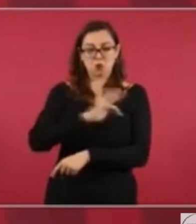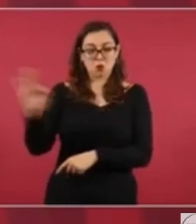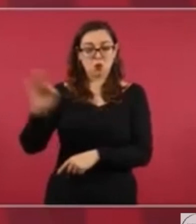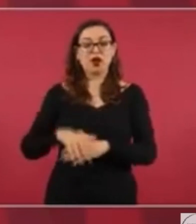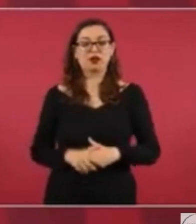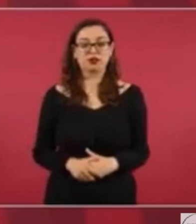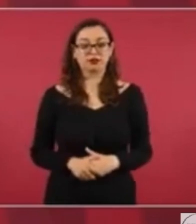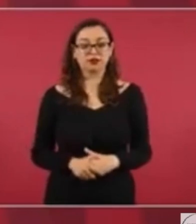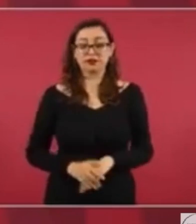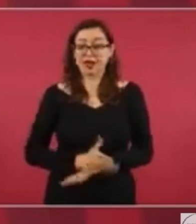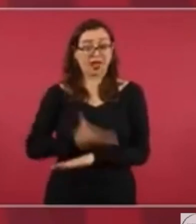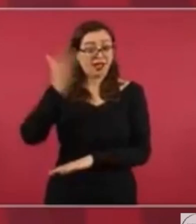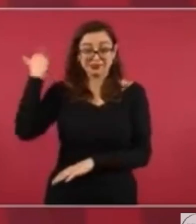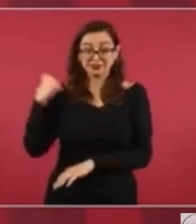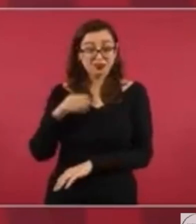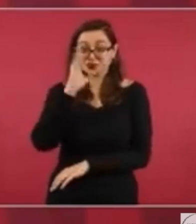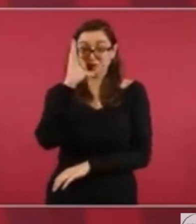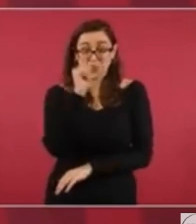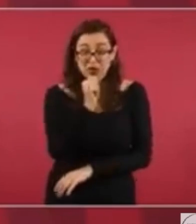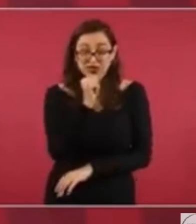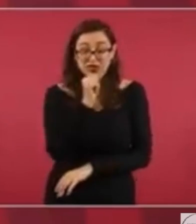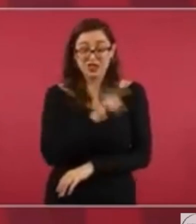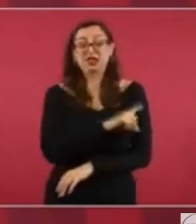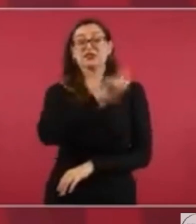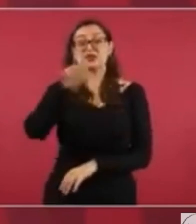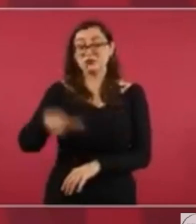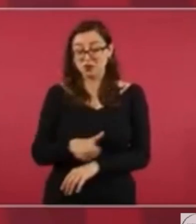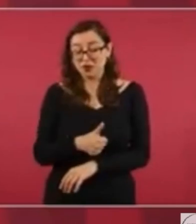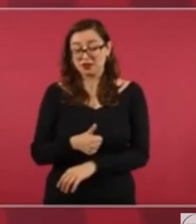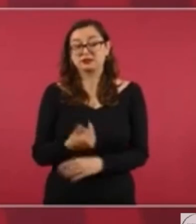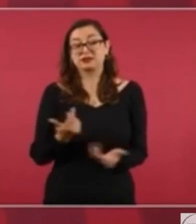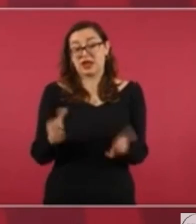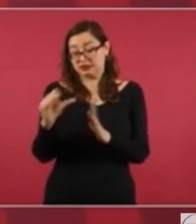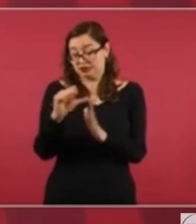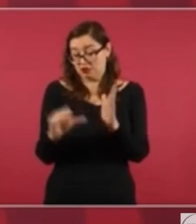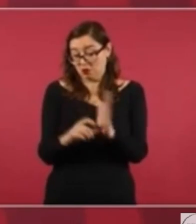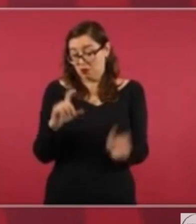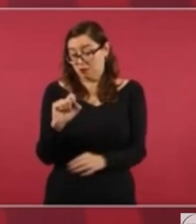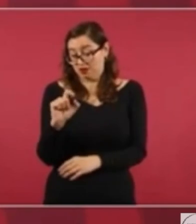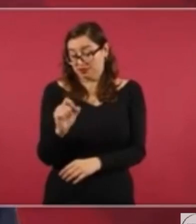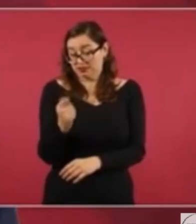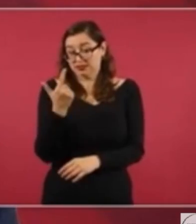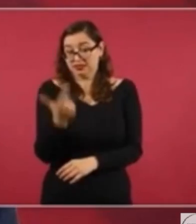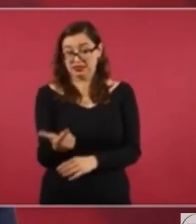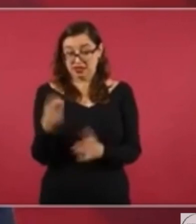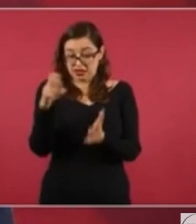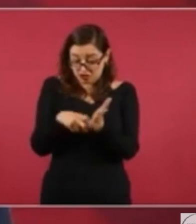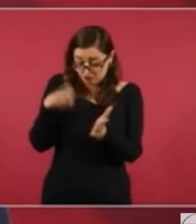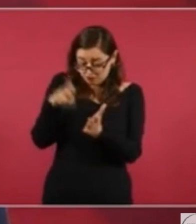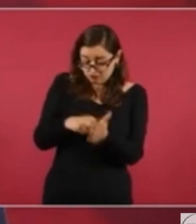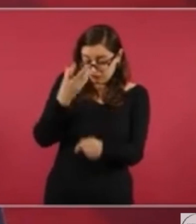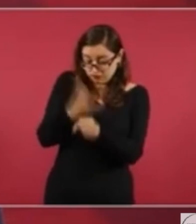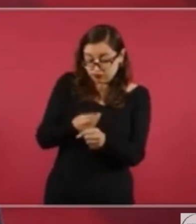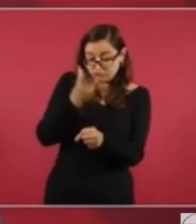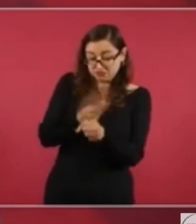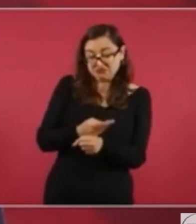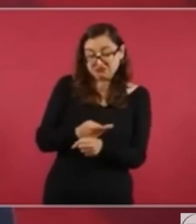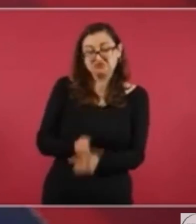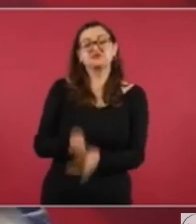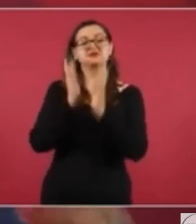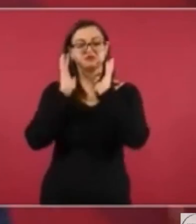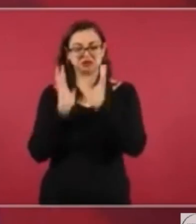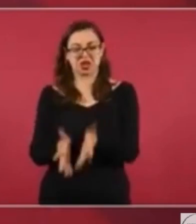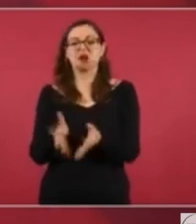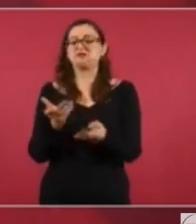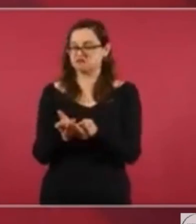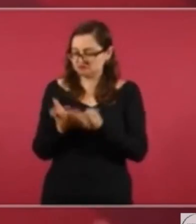a partir de esa reforma al 27 se